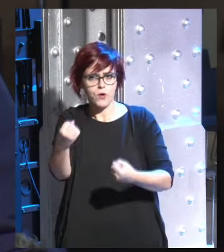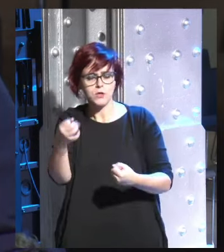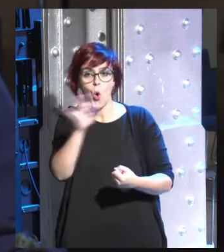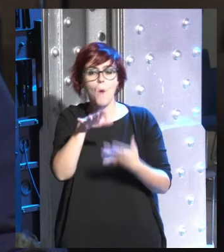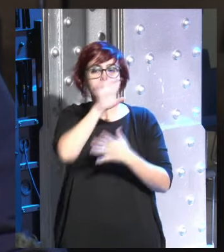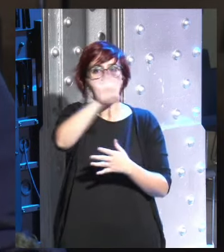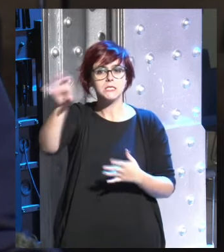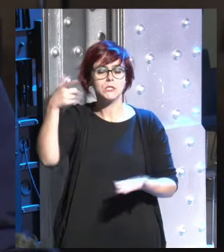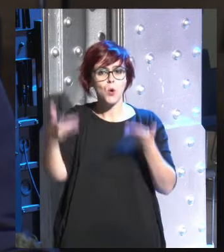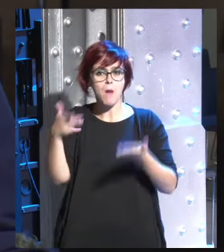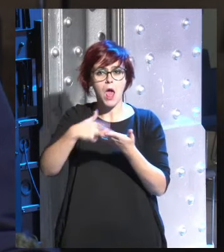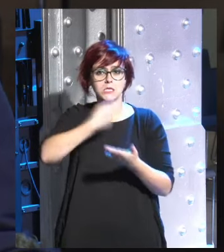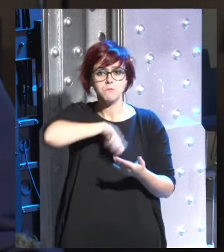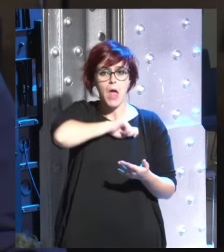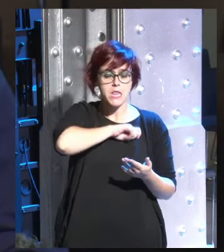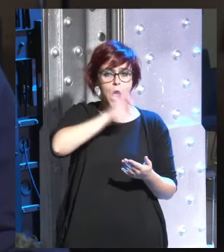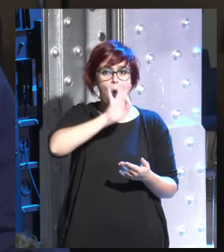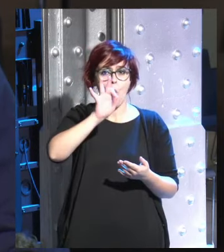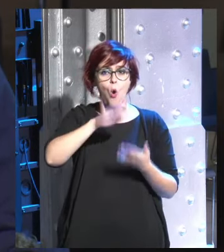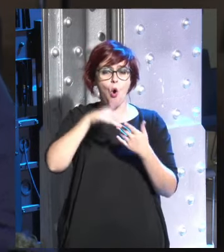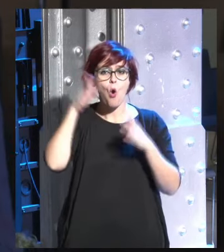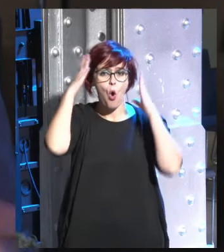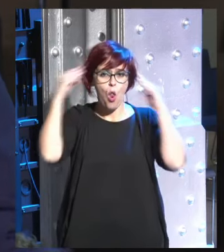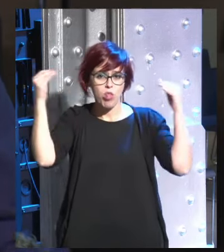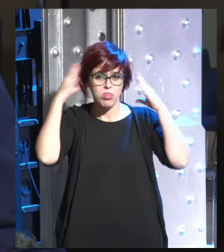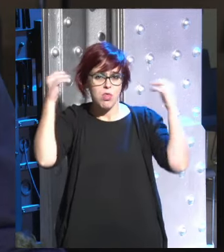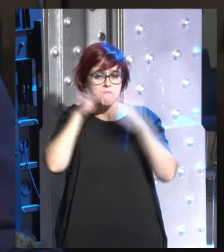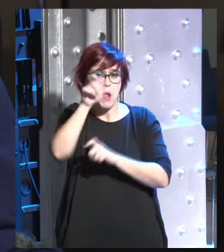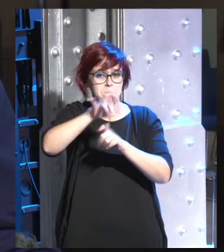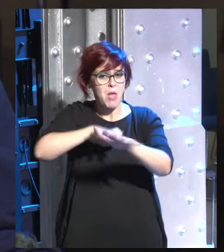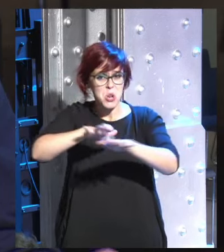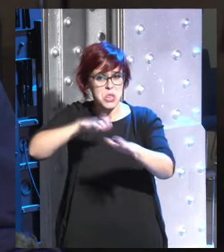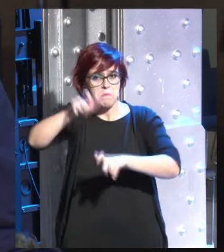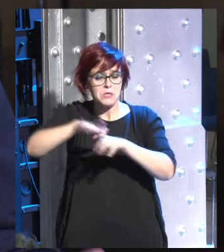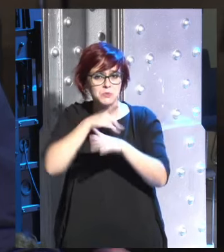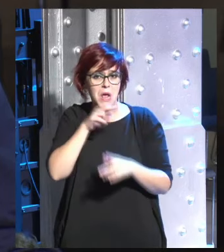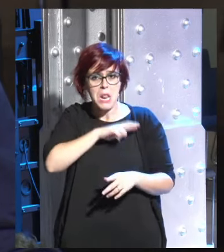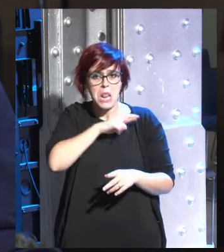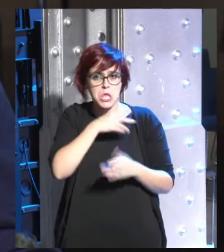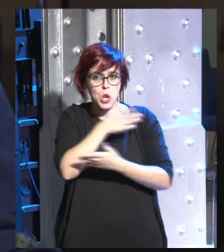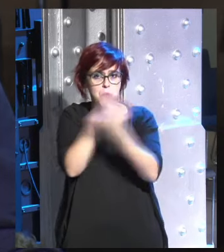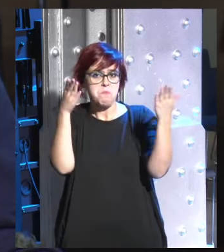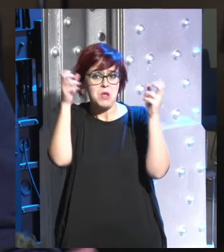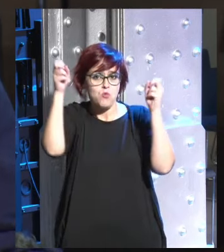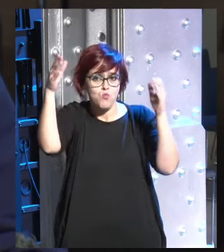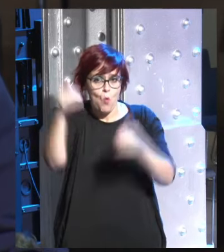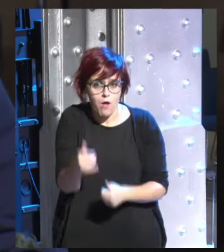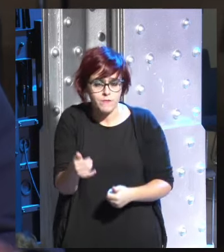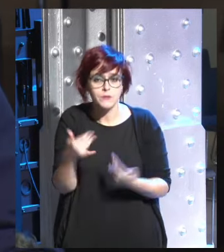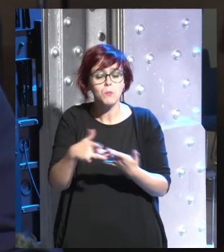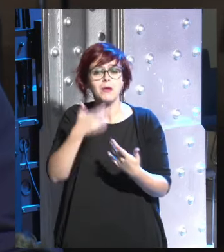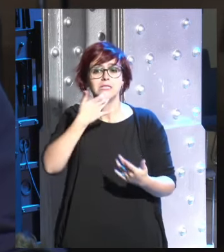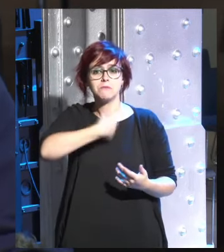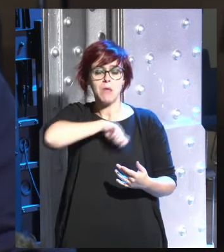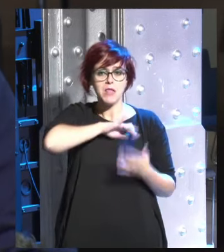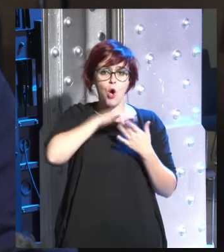con países por ejemplo como España o en Holanda donde una gran parte de la población no cree en Dios en